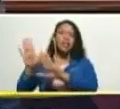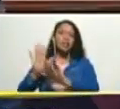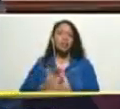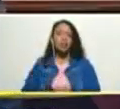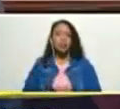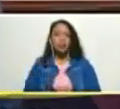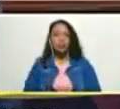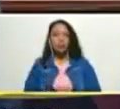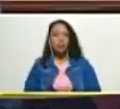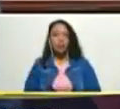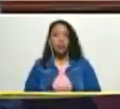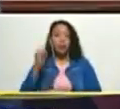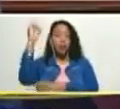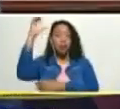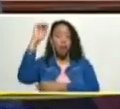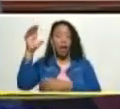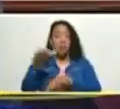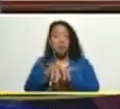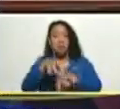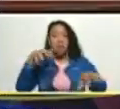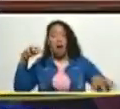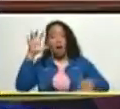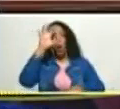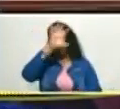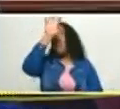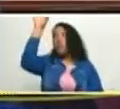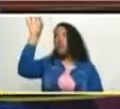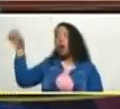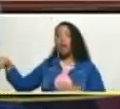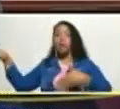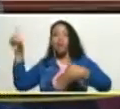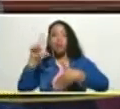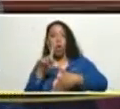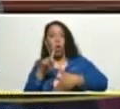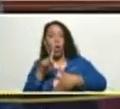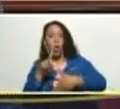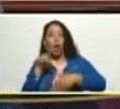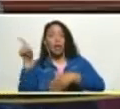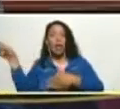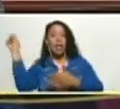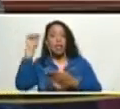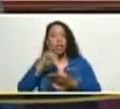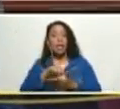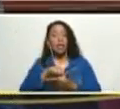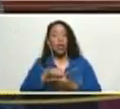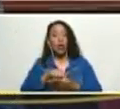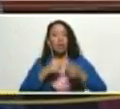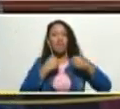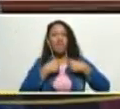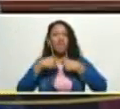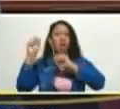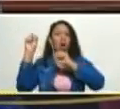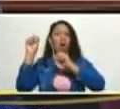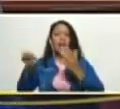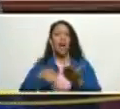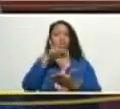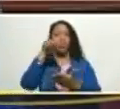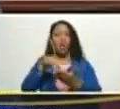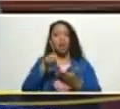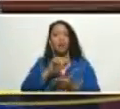si los parlamentos en la mayoría de los países de América Latina y del Caribe son el centro del repudio y del odio nacional